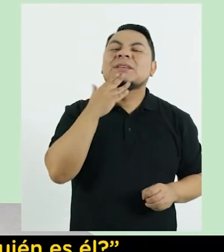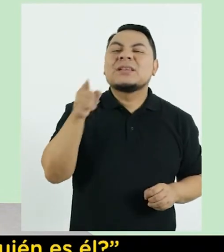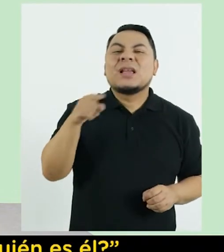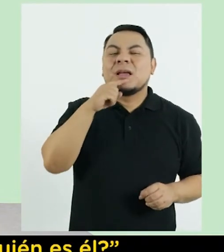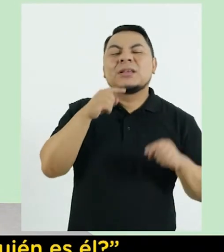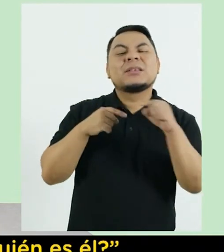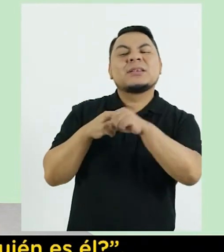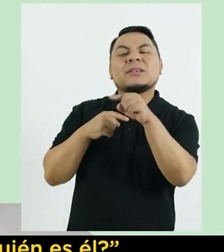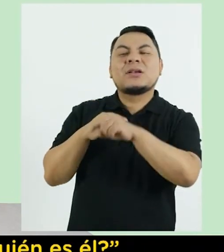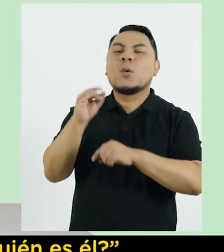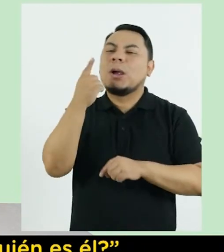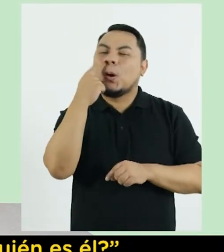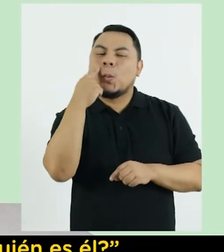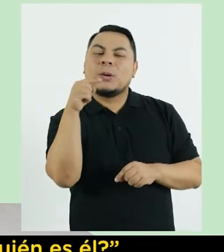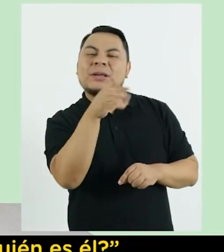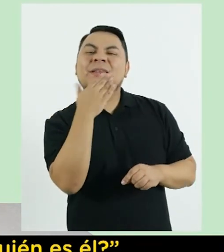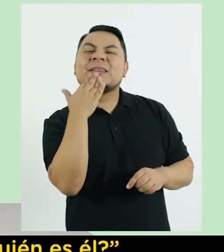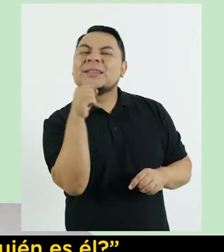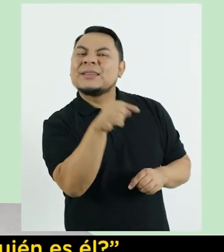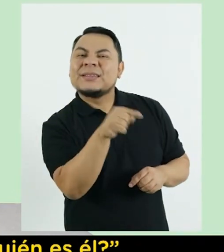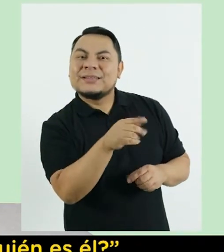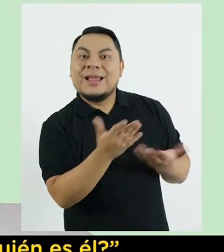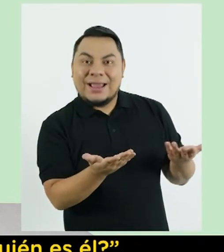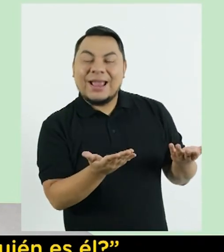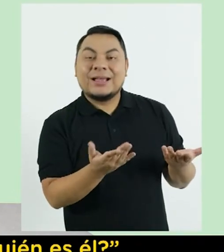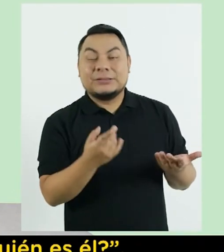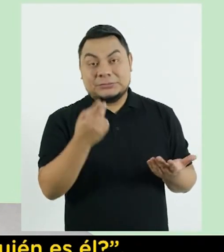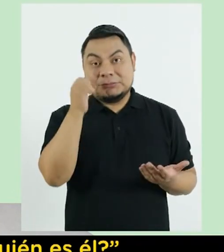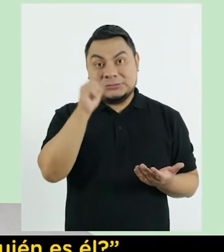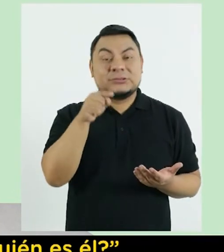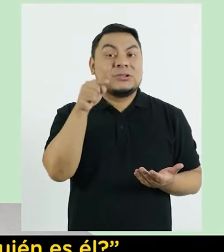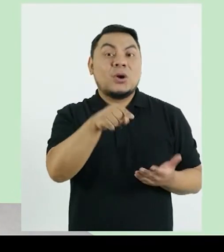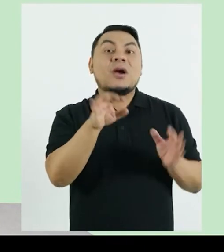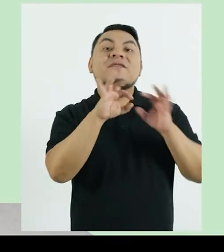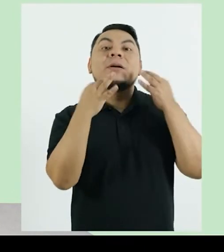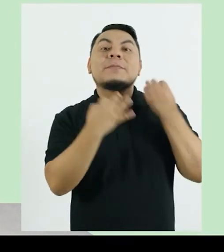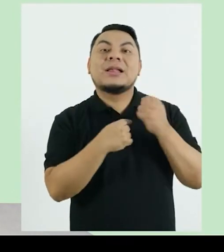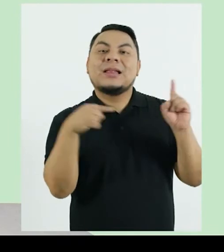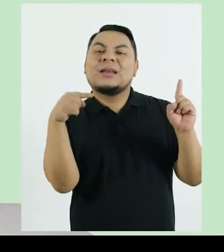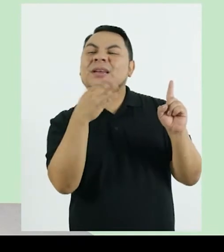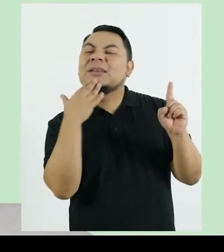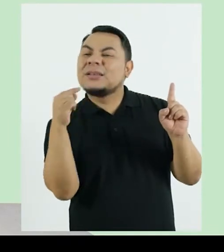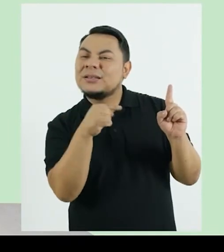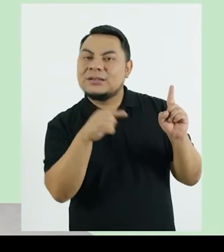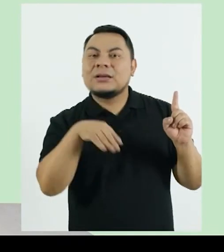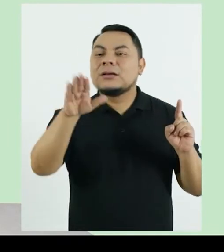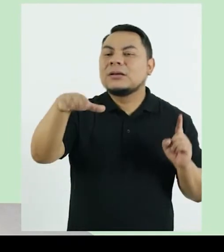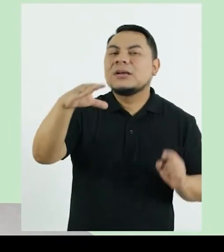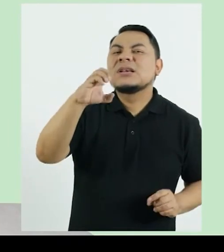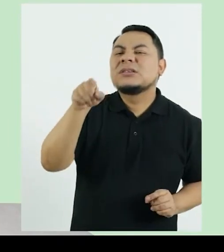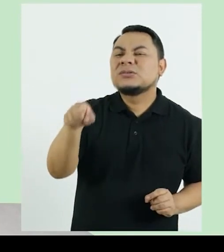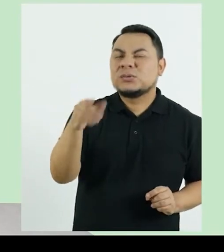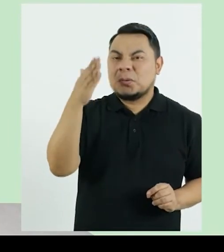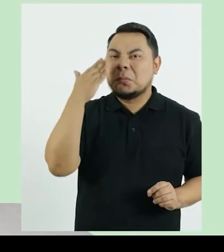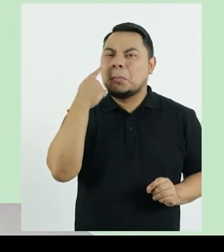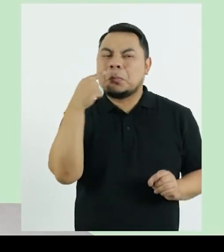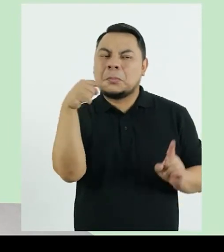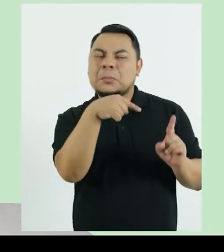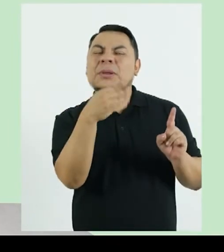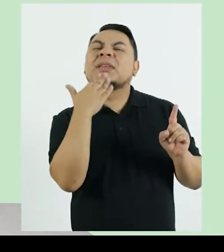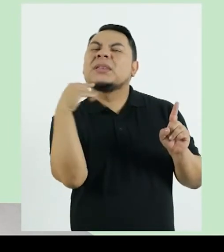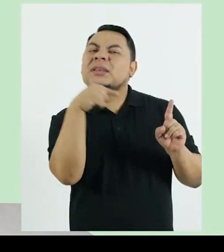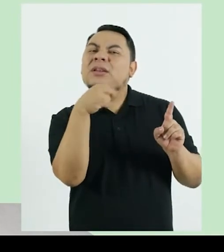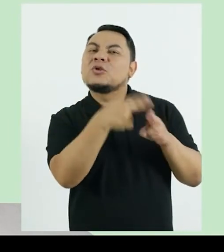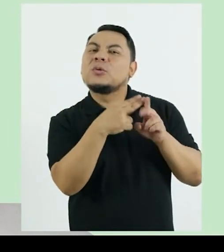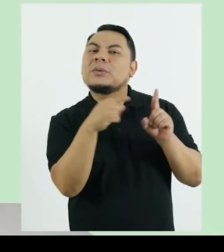pregúntenle quién es ella o quién es él Refiriéndose a un familiar Ceci